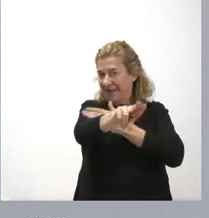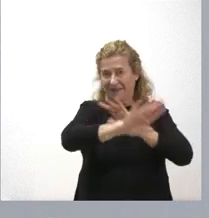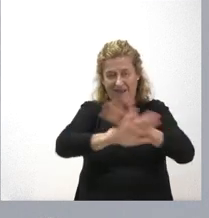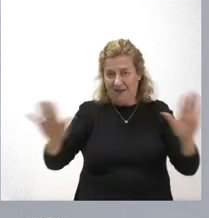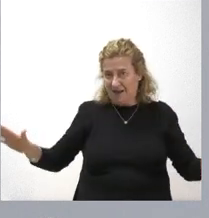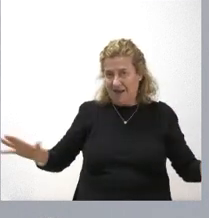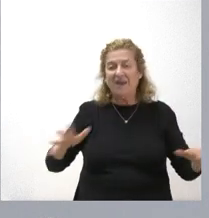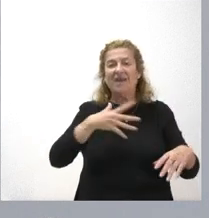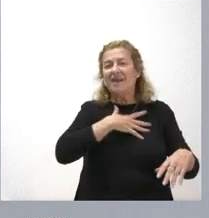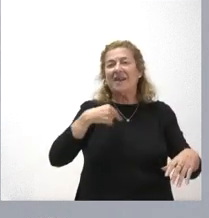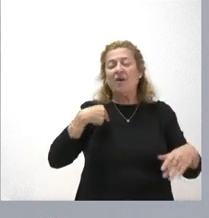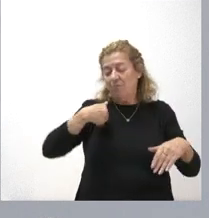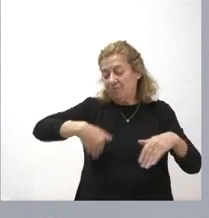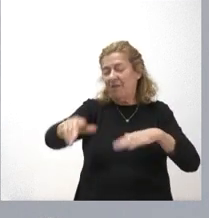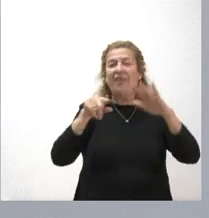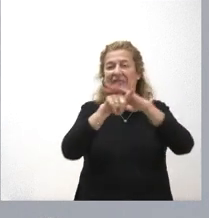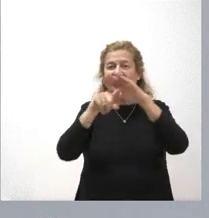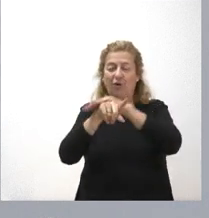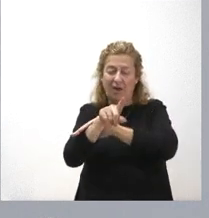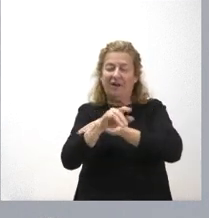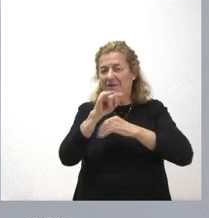y que iremos desarrollando y que estamos desarrollando